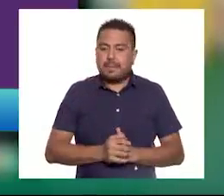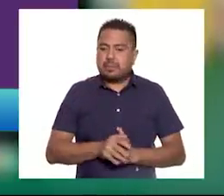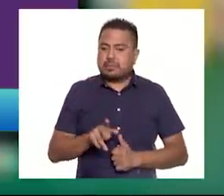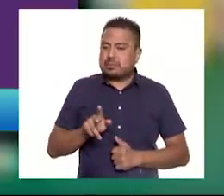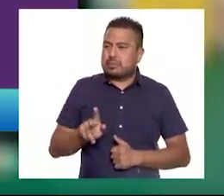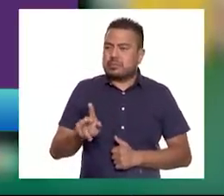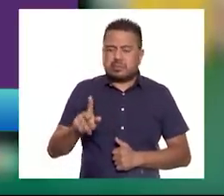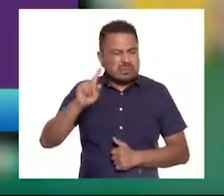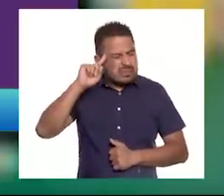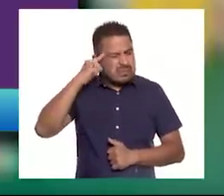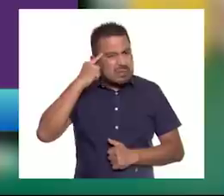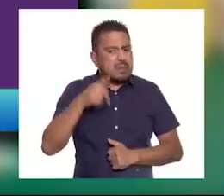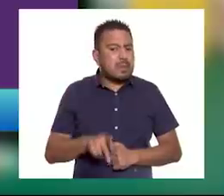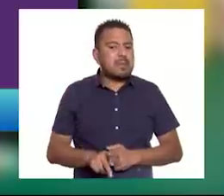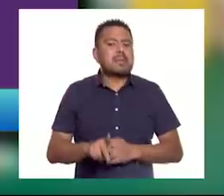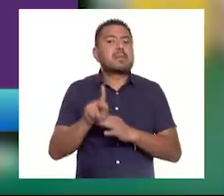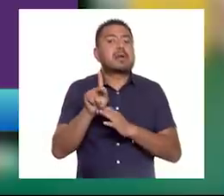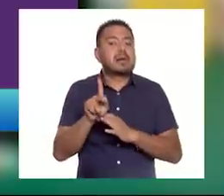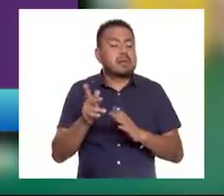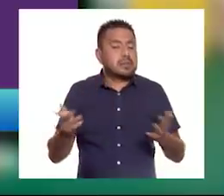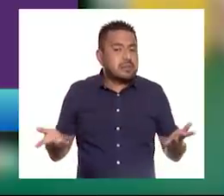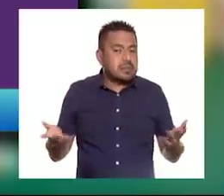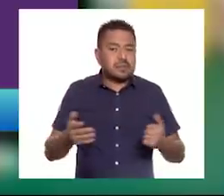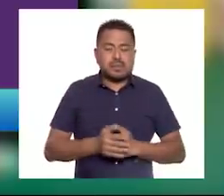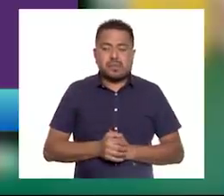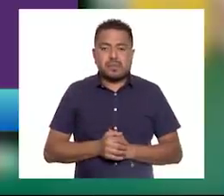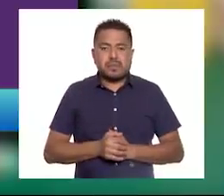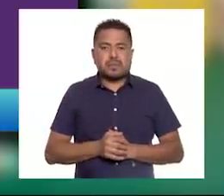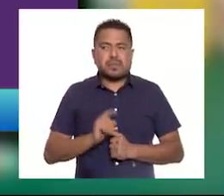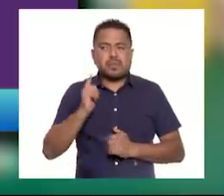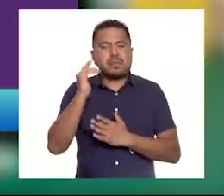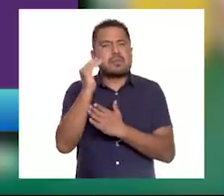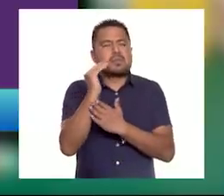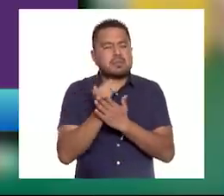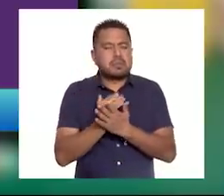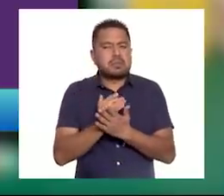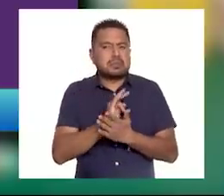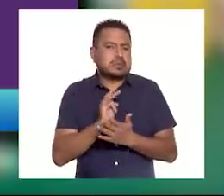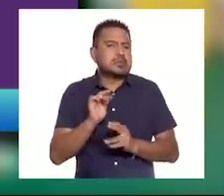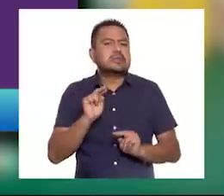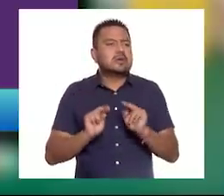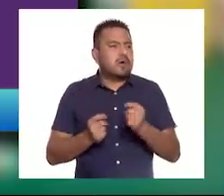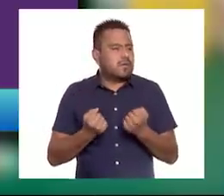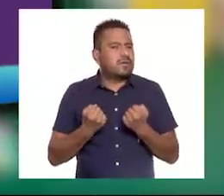parece el enojo, pero es de menor intensidad.